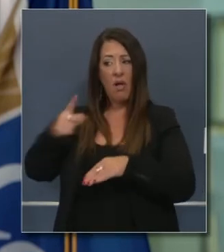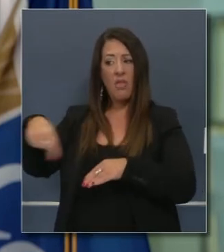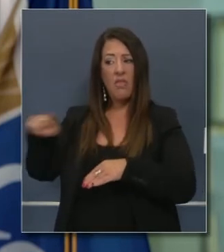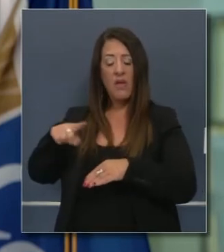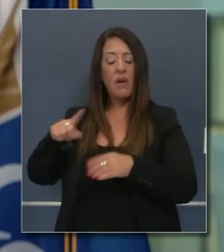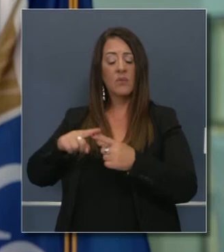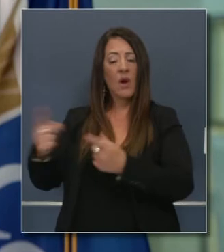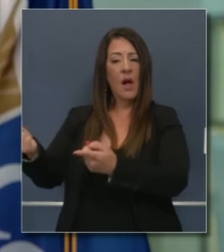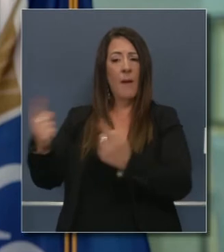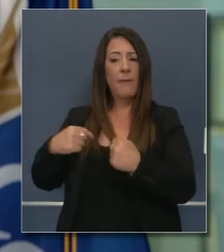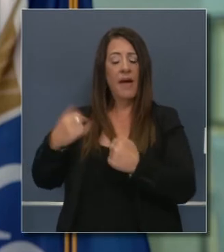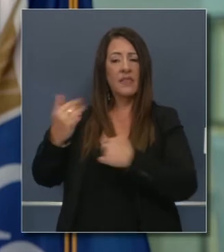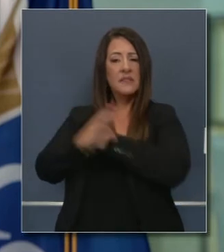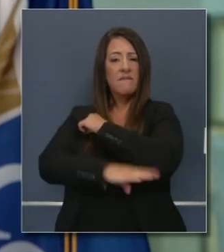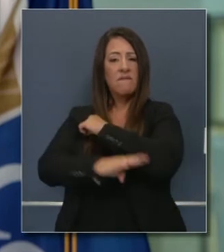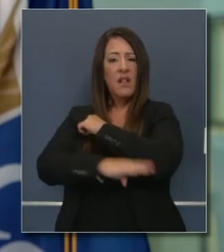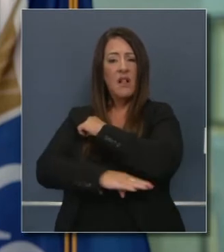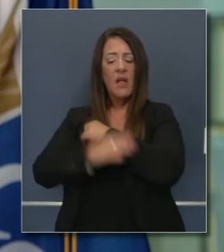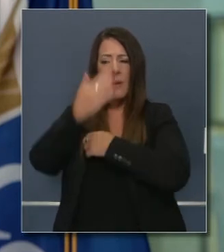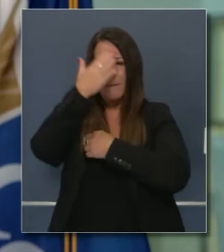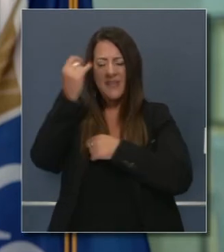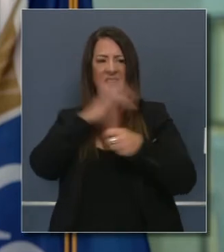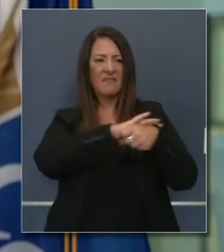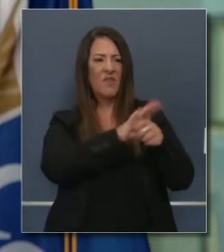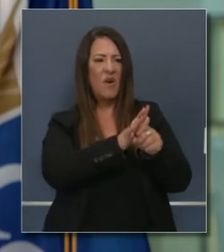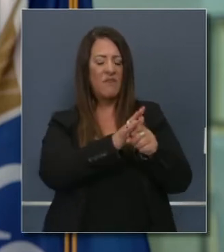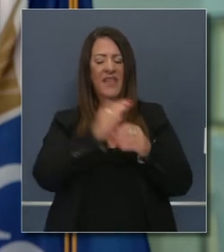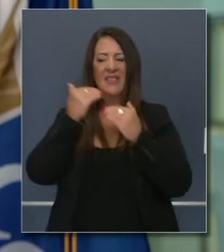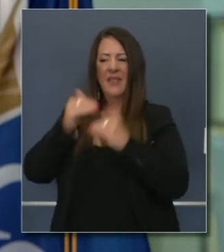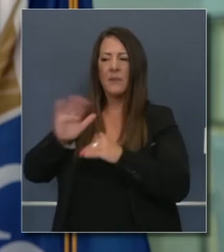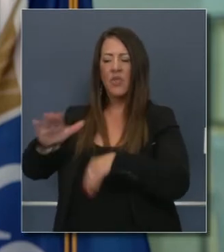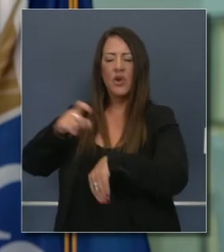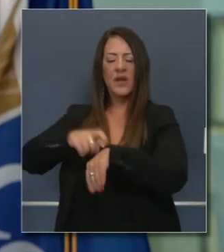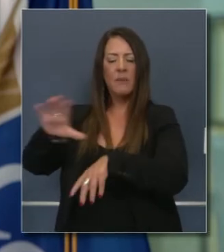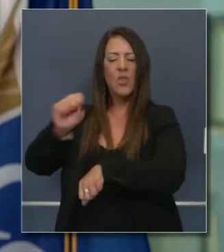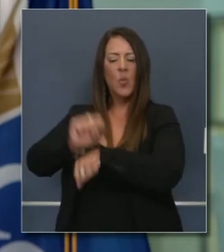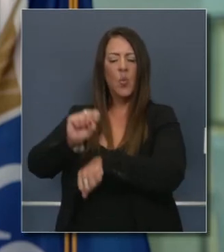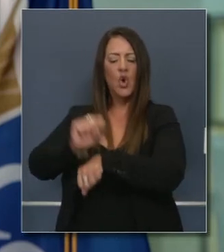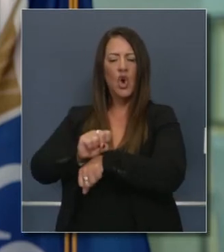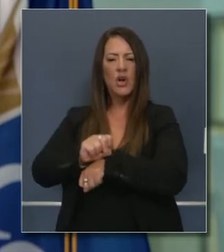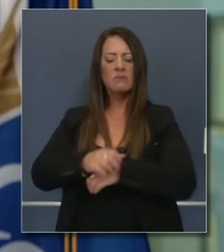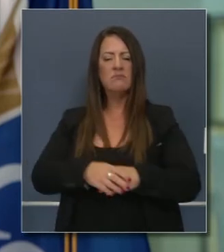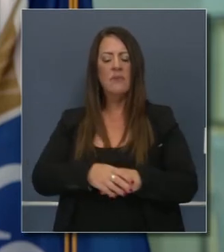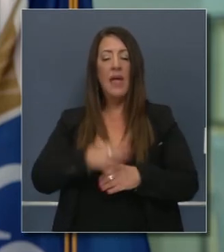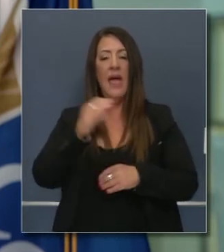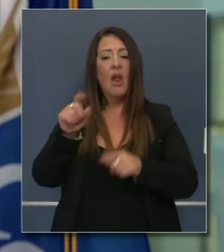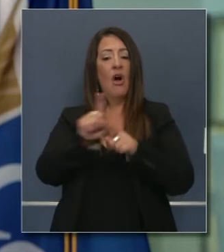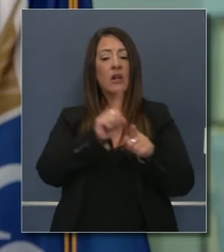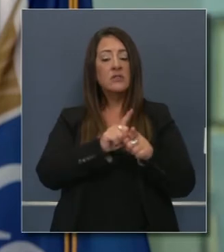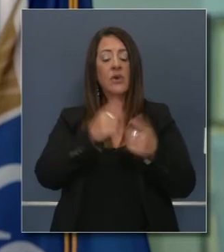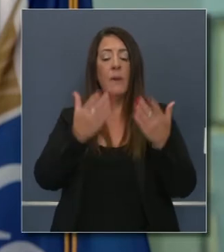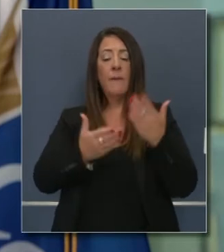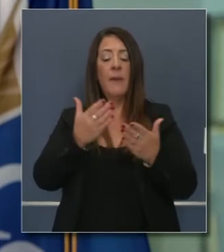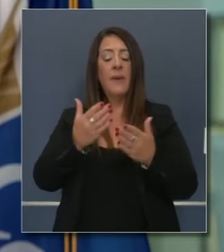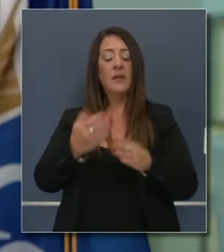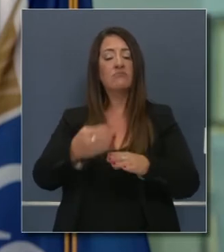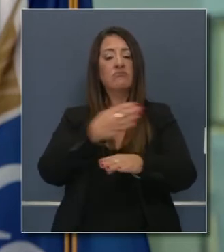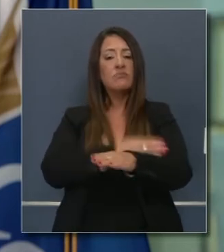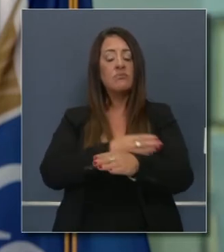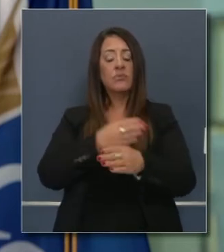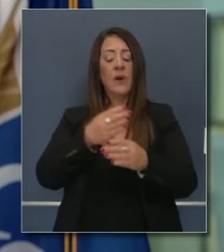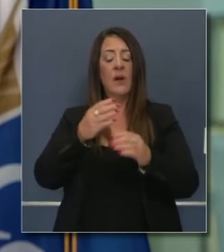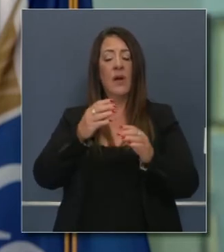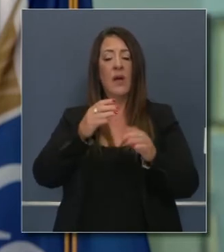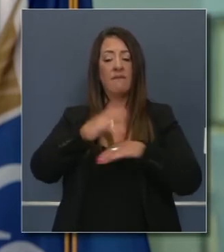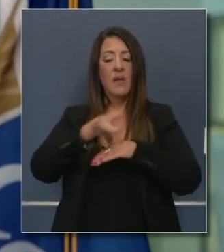legislación a una convocatoria especial para lidiar con acceso de aprendizaje?